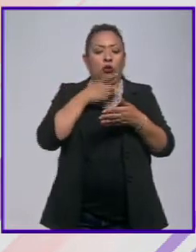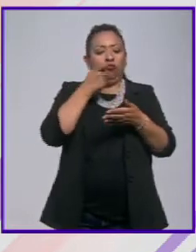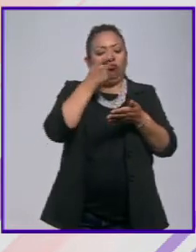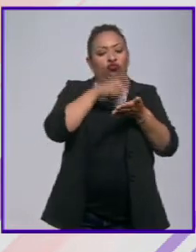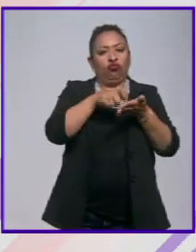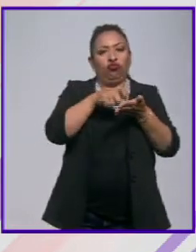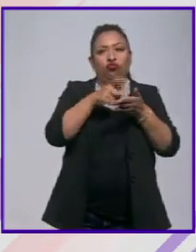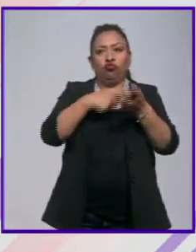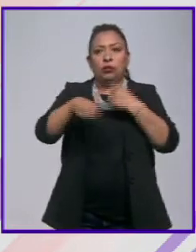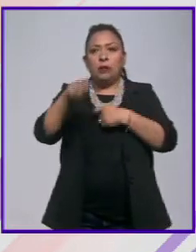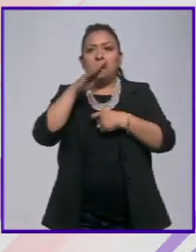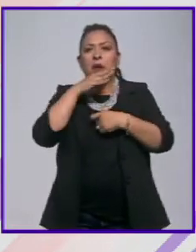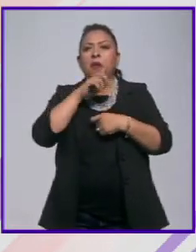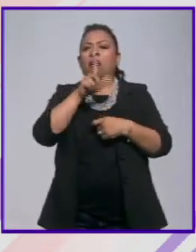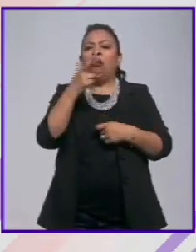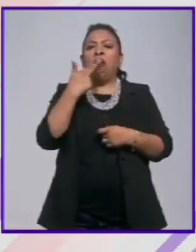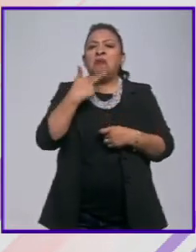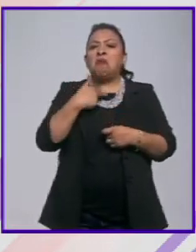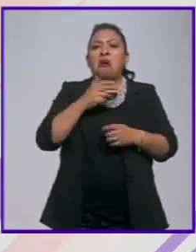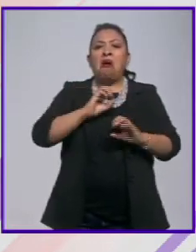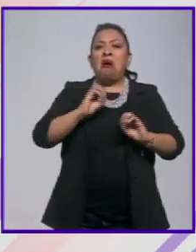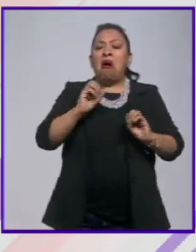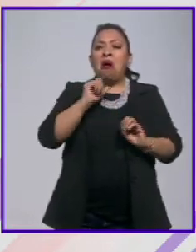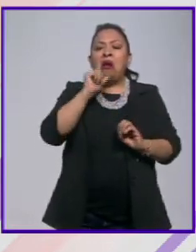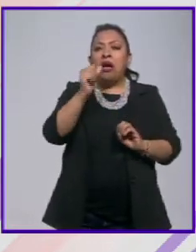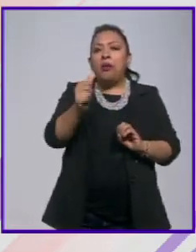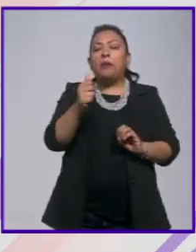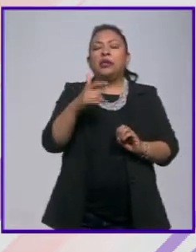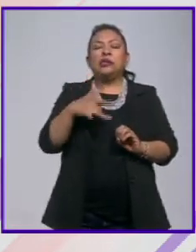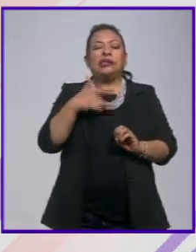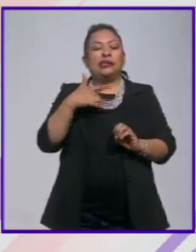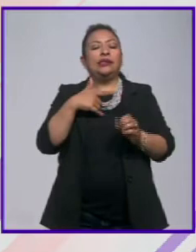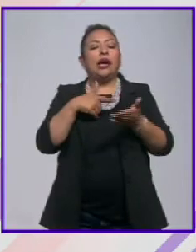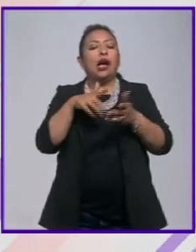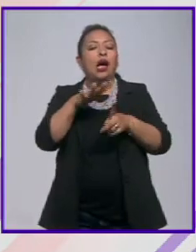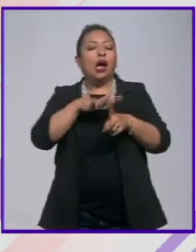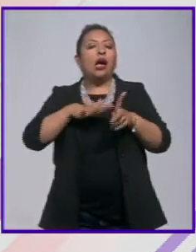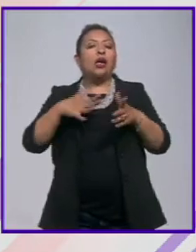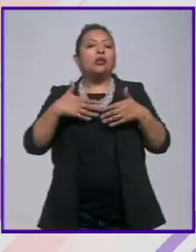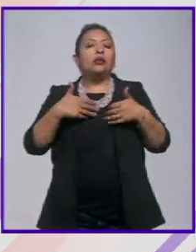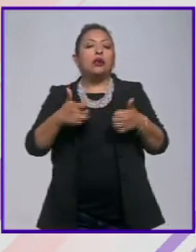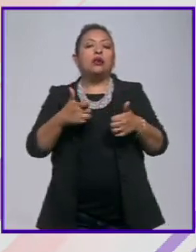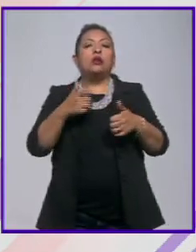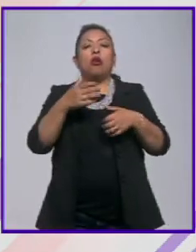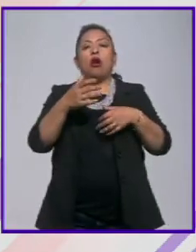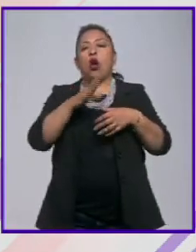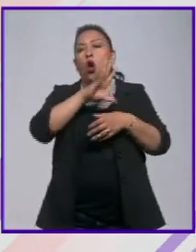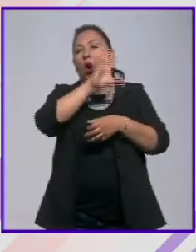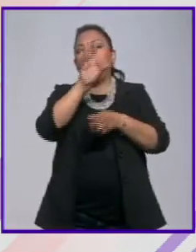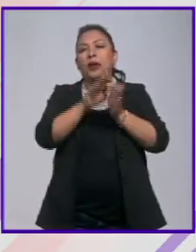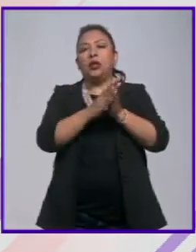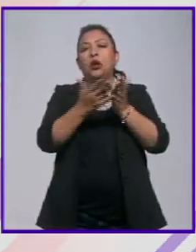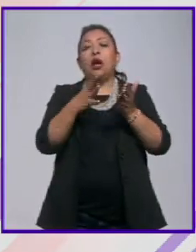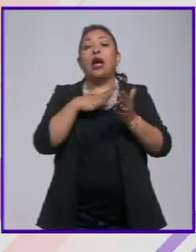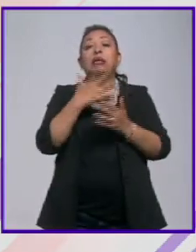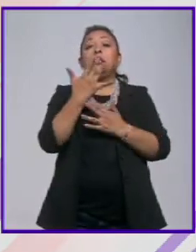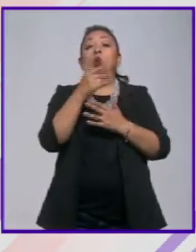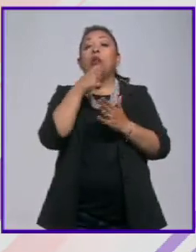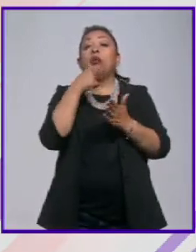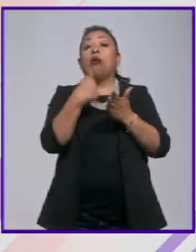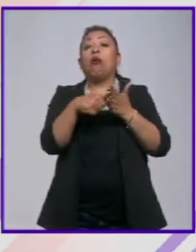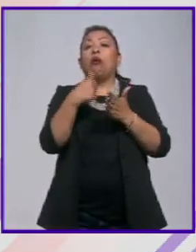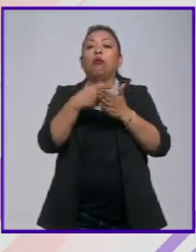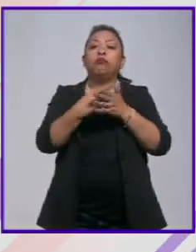vemos las respuestas pero intuimos todo el contexto y toda la novela se construye a través de 50 cartas